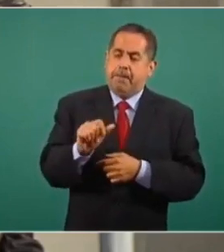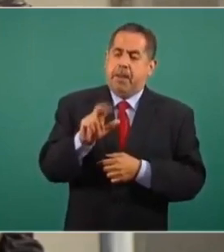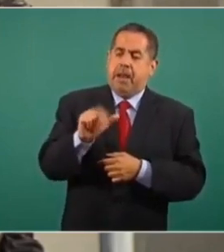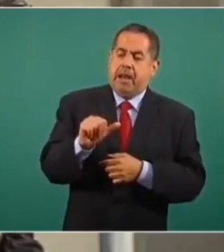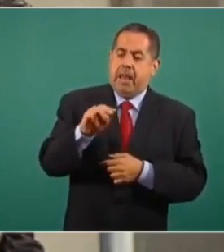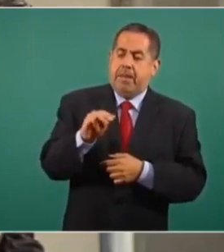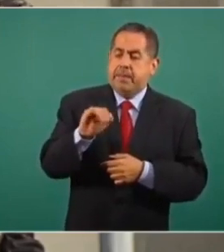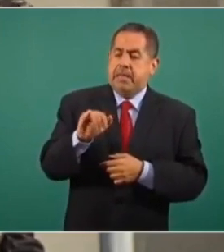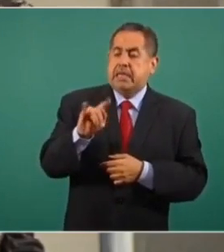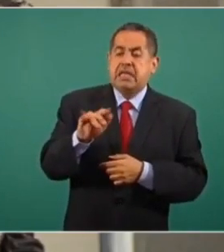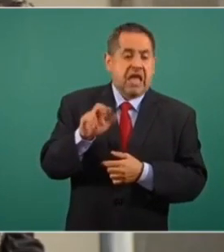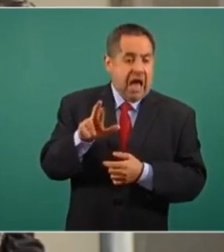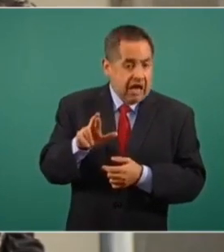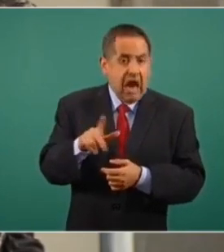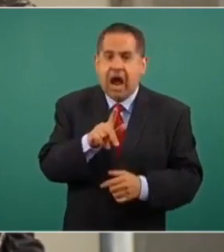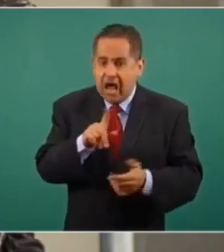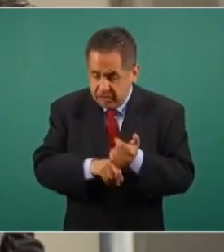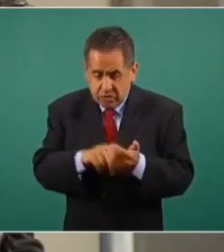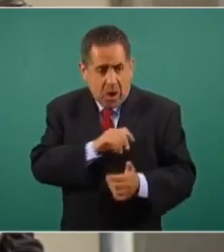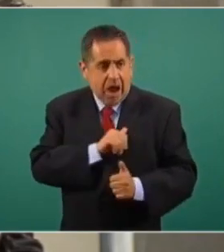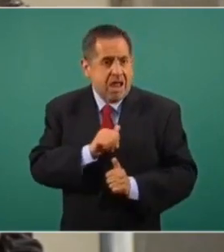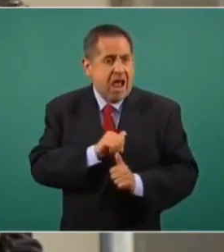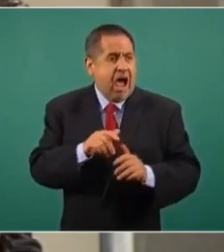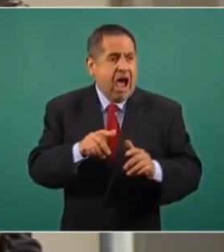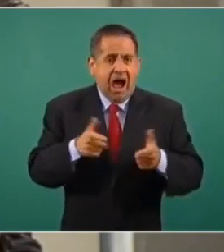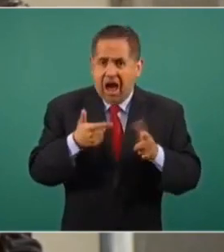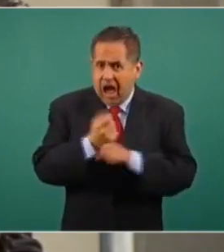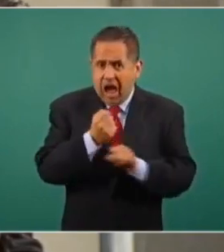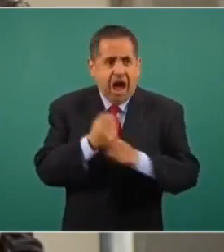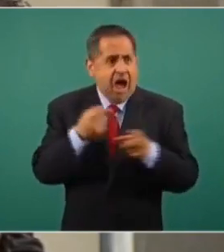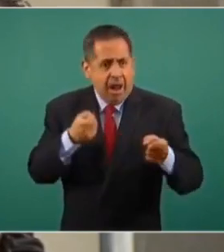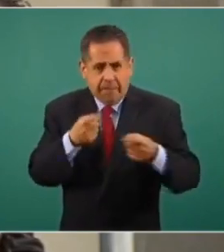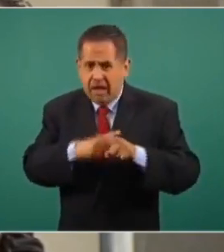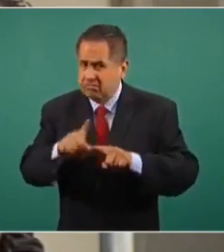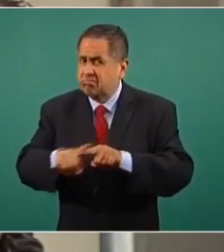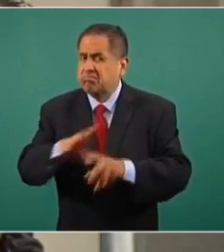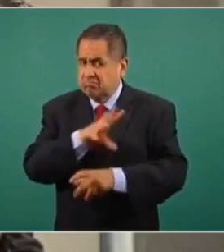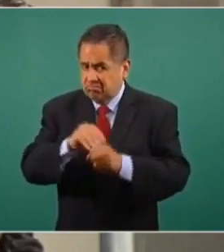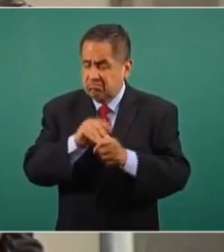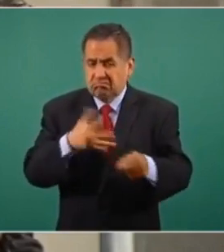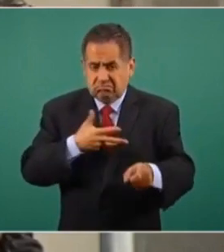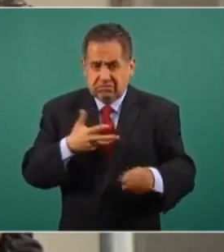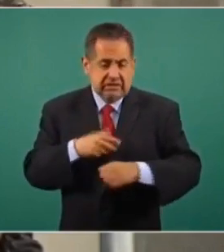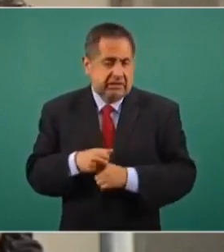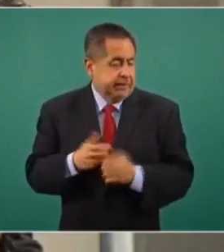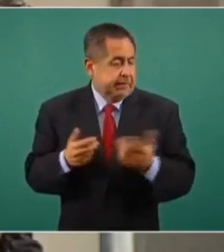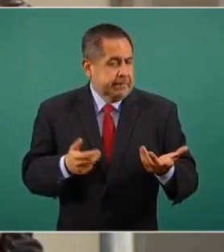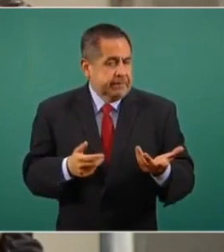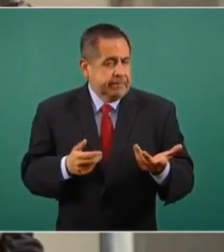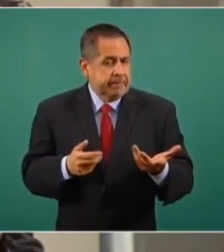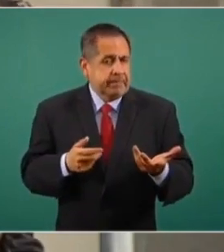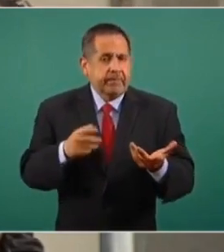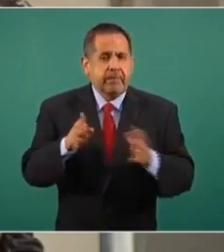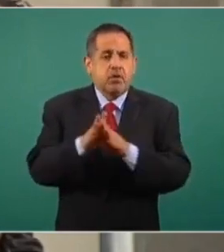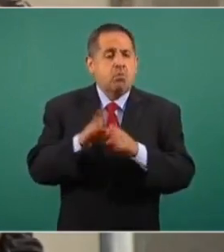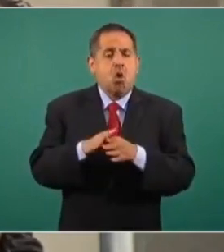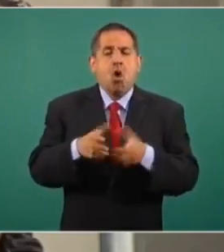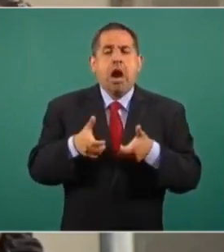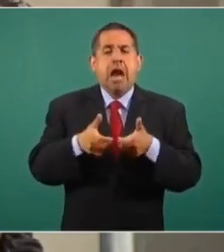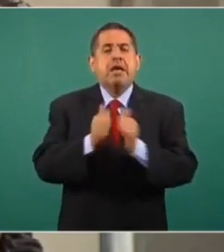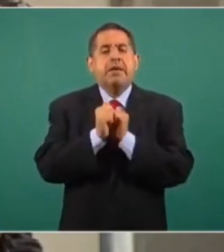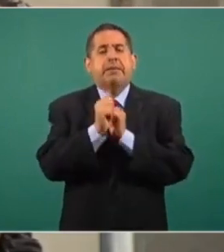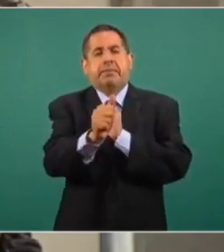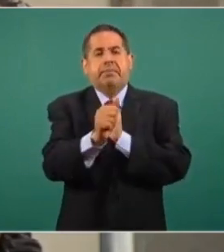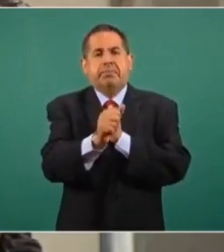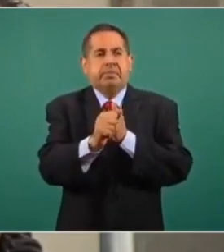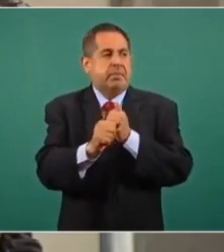negar que hay armas ahí. Y bueno, se hace este cierre de un crucero importante en